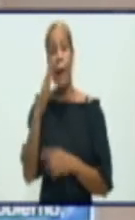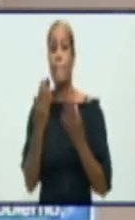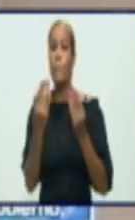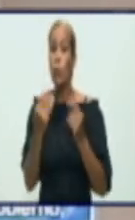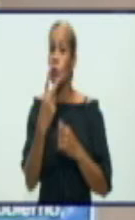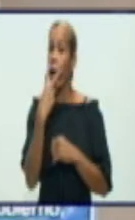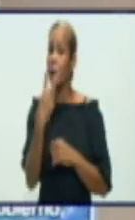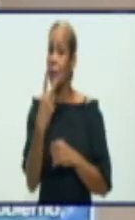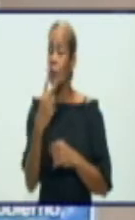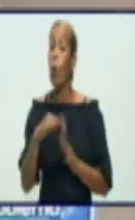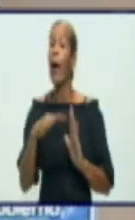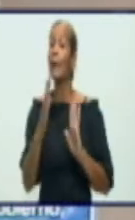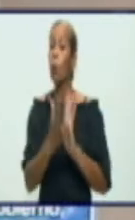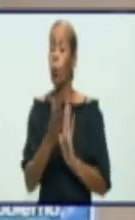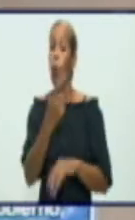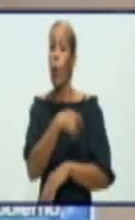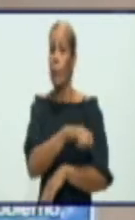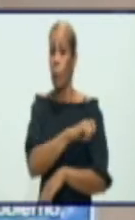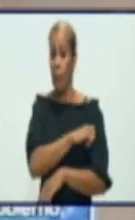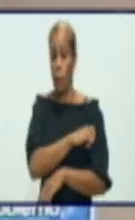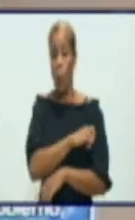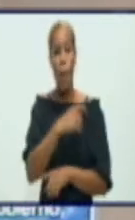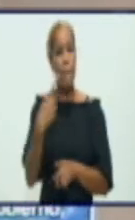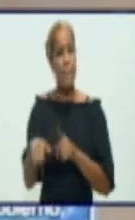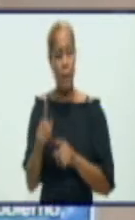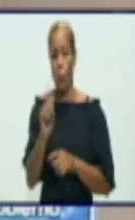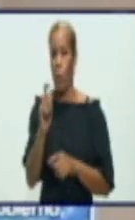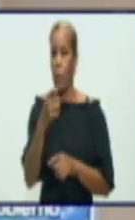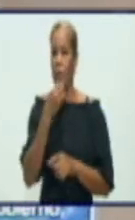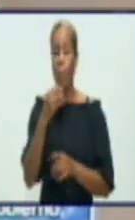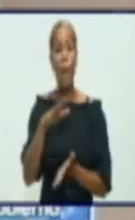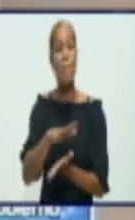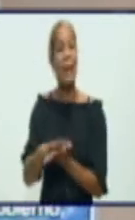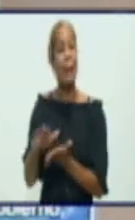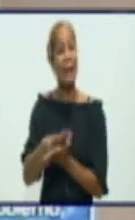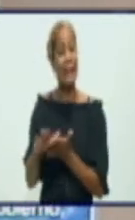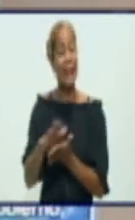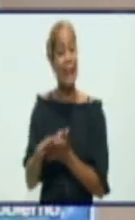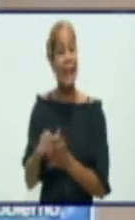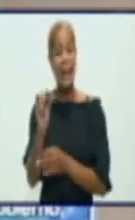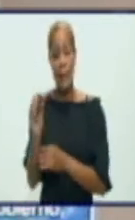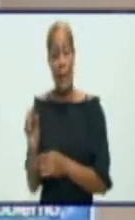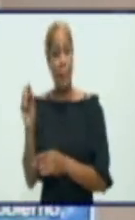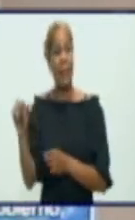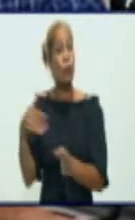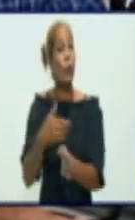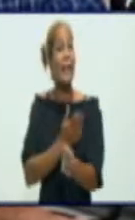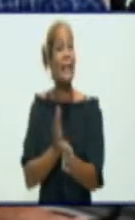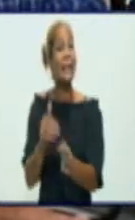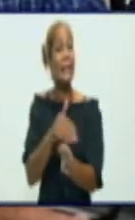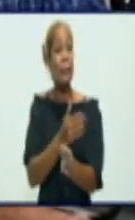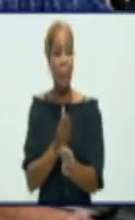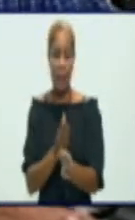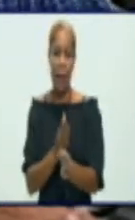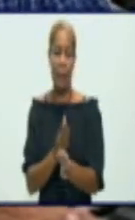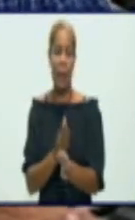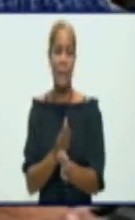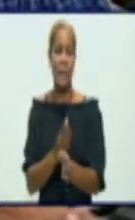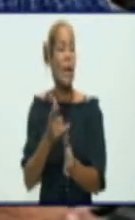y de menos contemplación con los indisciplinados. Porque, por suerte, y una de las mayores de nuestro pueblo tienen comprensión del problema.